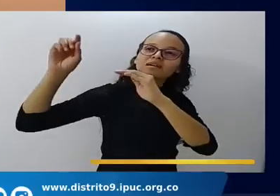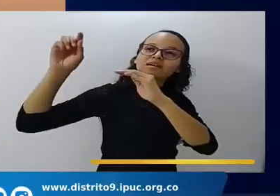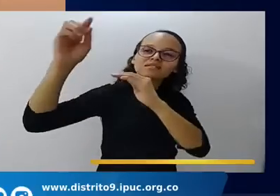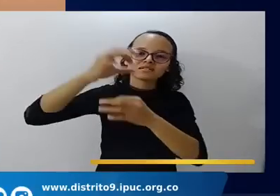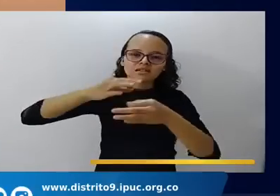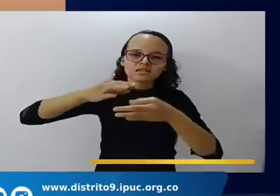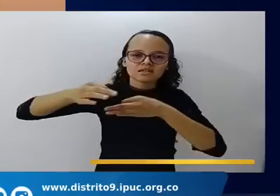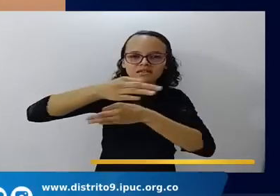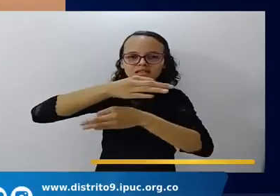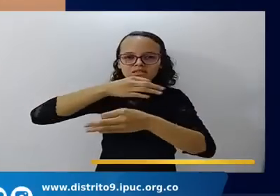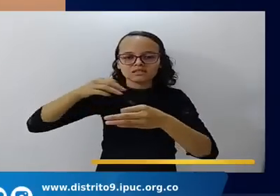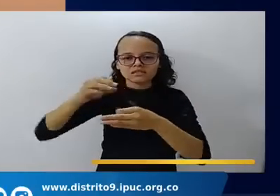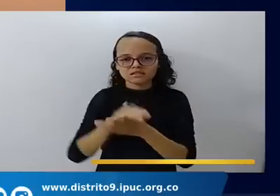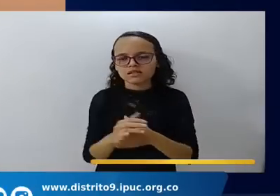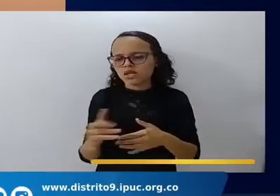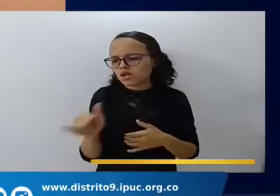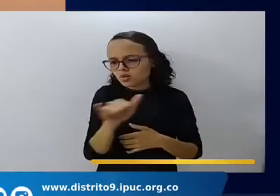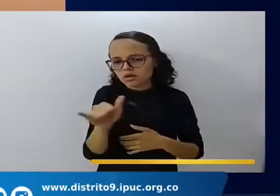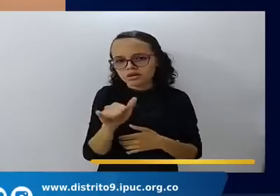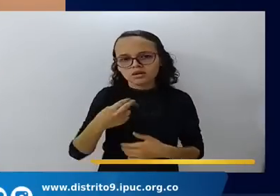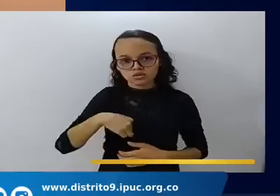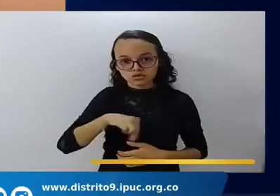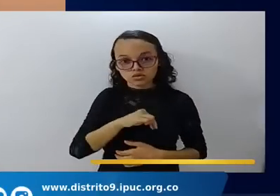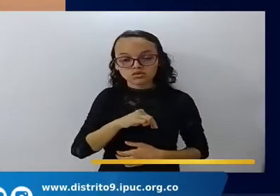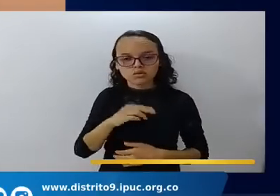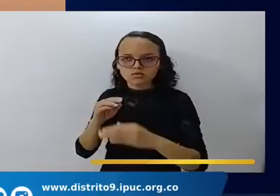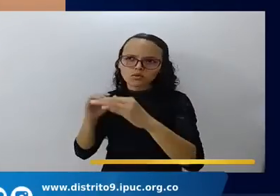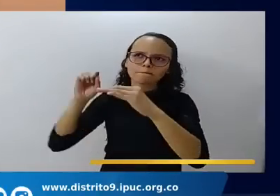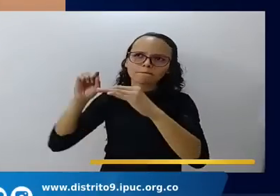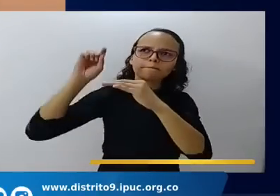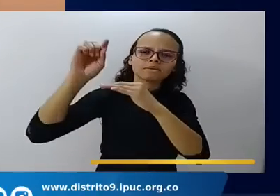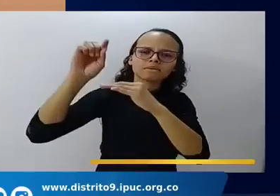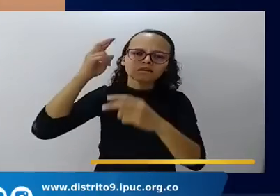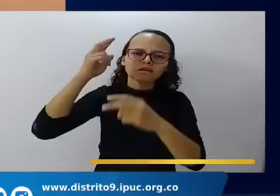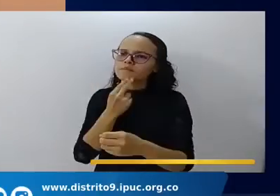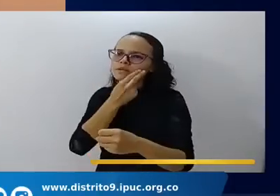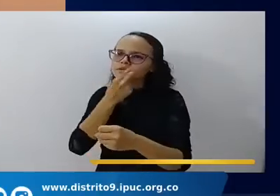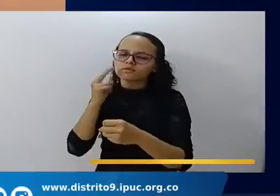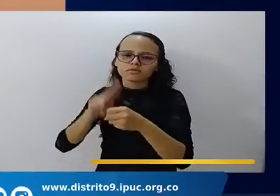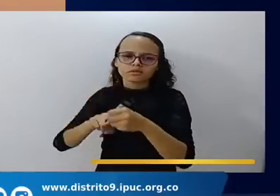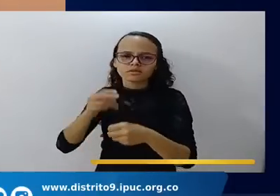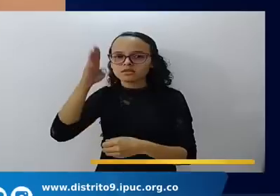mira a través de la fe, las promesas de Dios. Jesús,